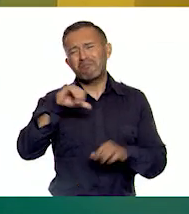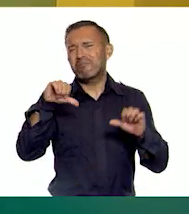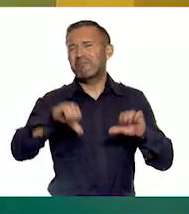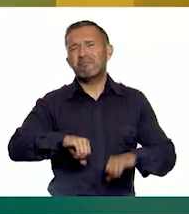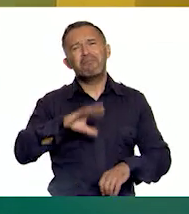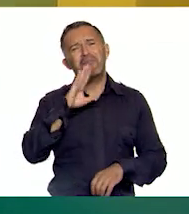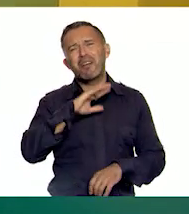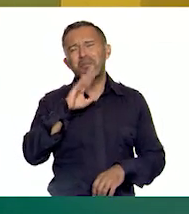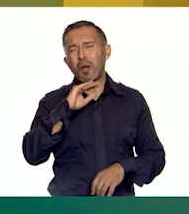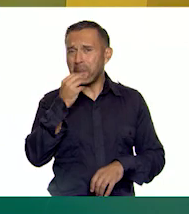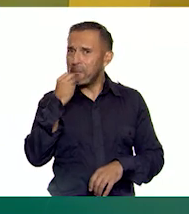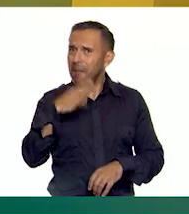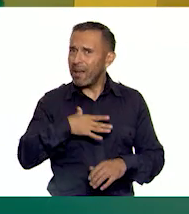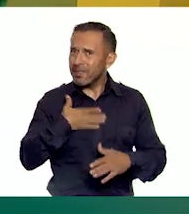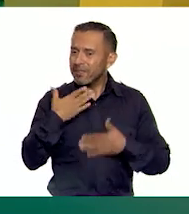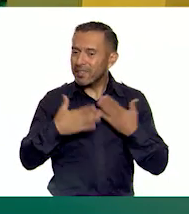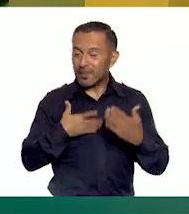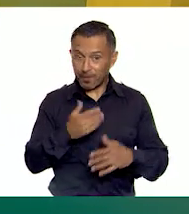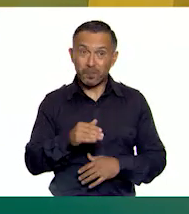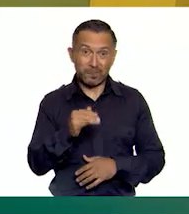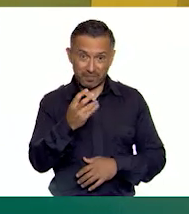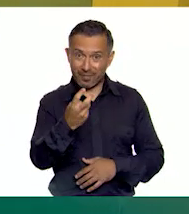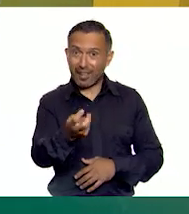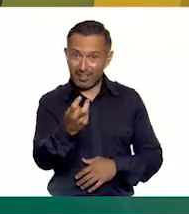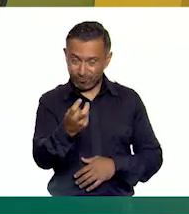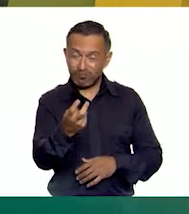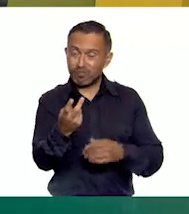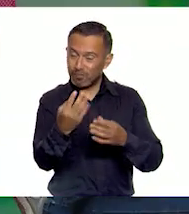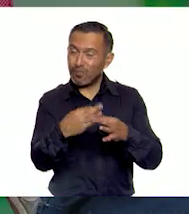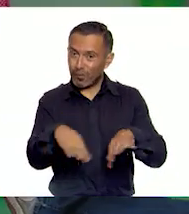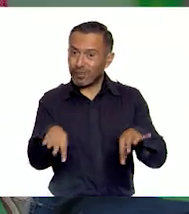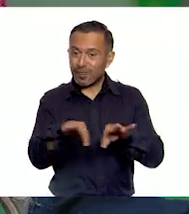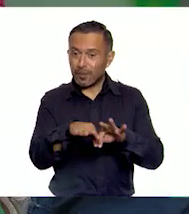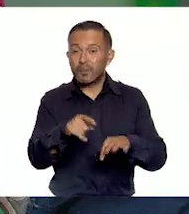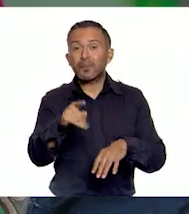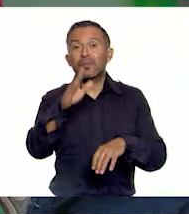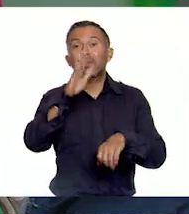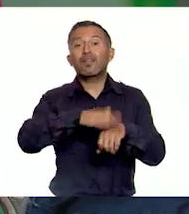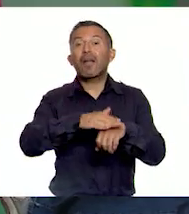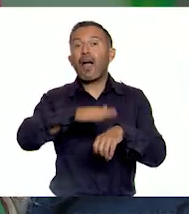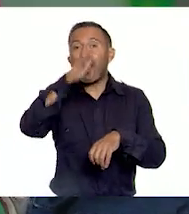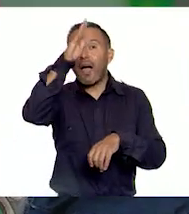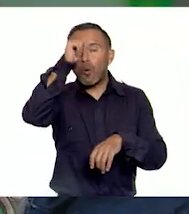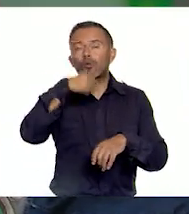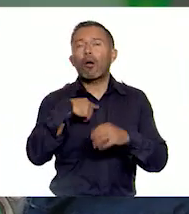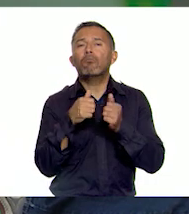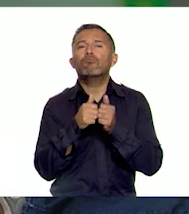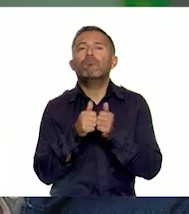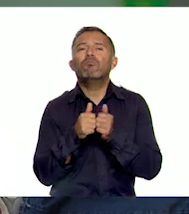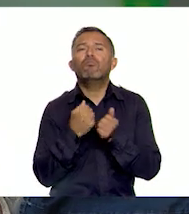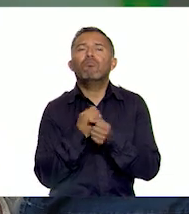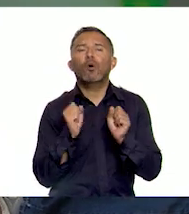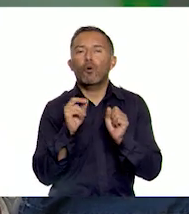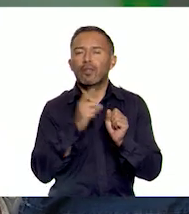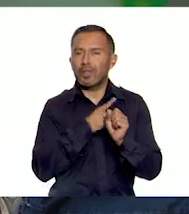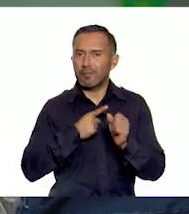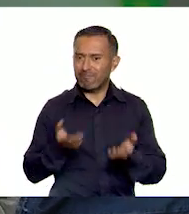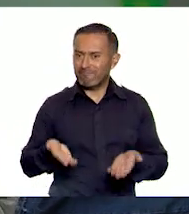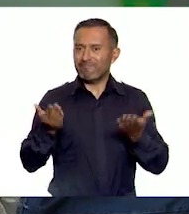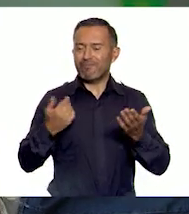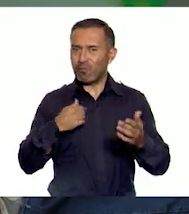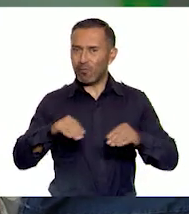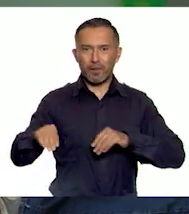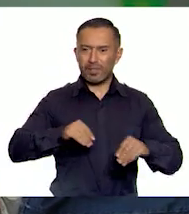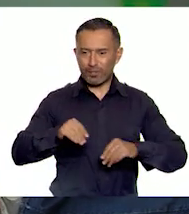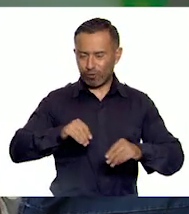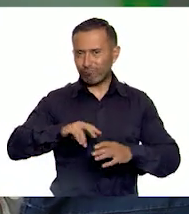pero está siendo muy divertido. Pero, claro, eso es lo importante. Recuerda que, uno, tenemos que estar en movimiento. Eso es parte de sentirnos bien, de que sea divertido.